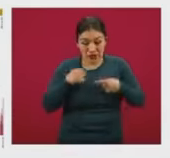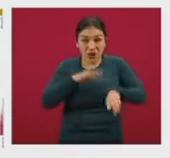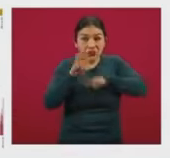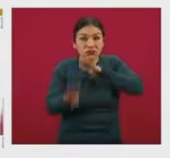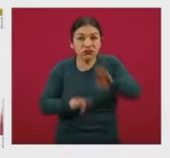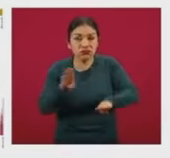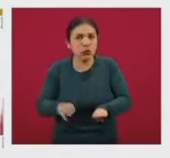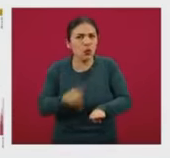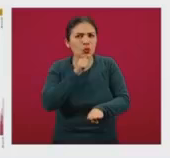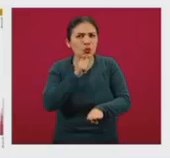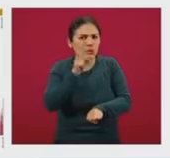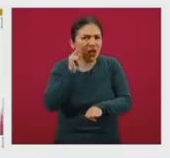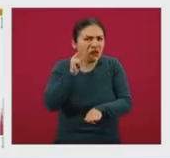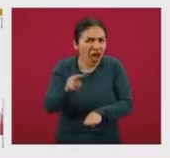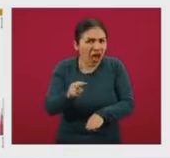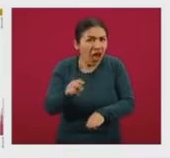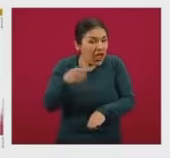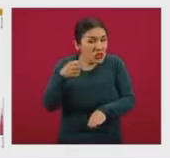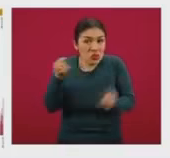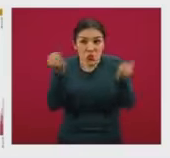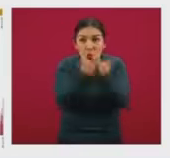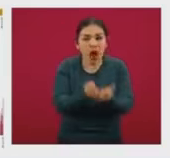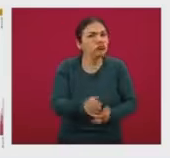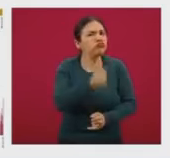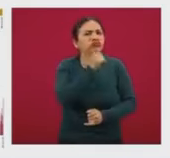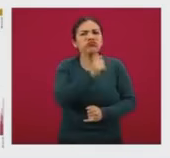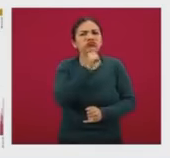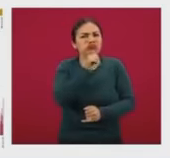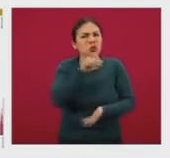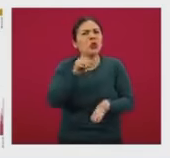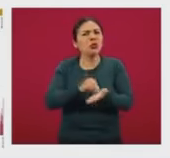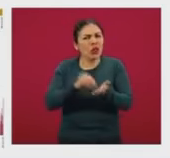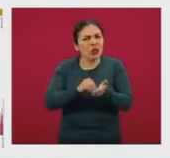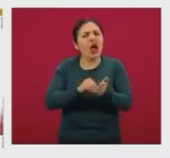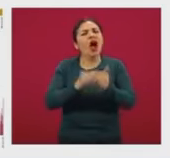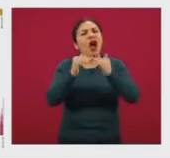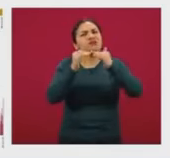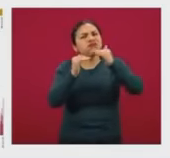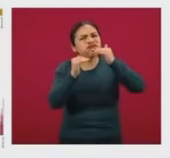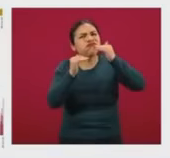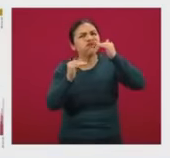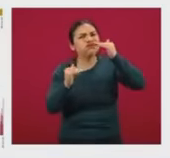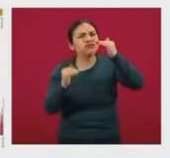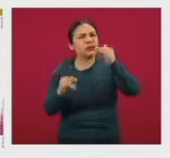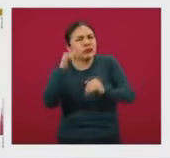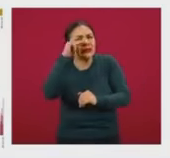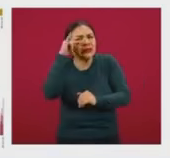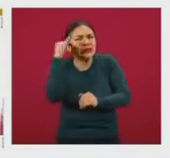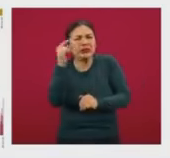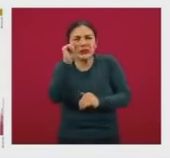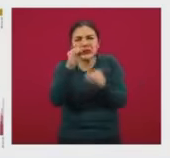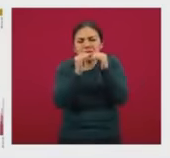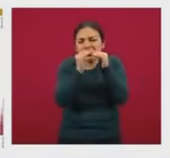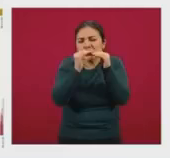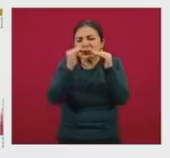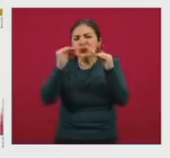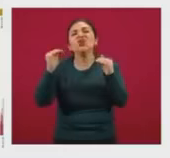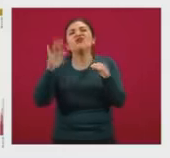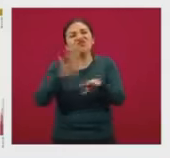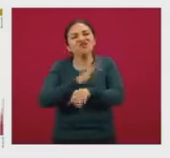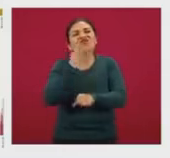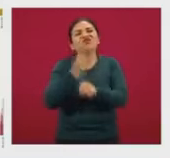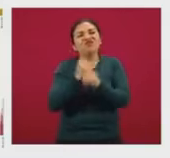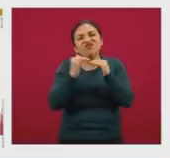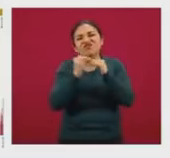todavía no vemos este efecto, todavía hay una tendencia descendente, aunque con una ligera meseta o estabilidad en las